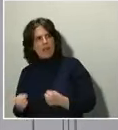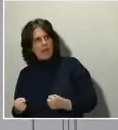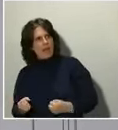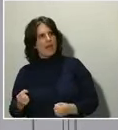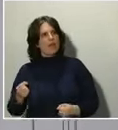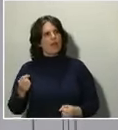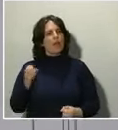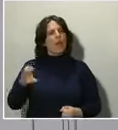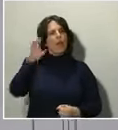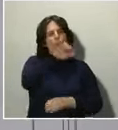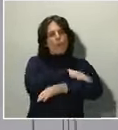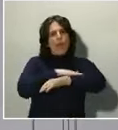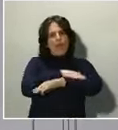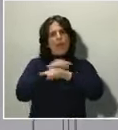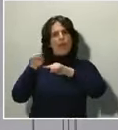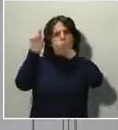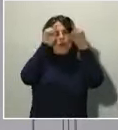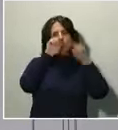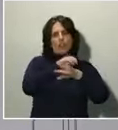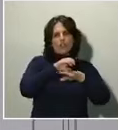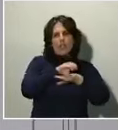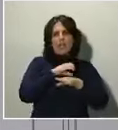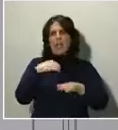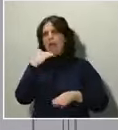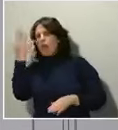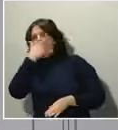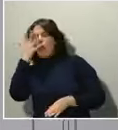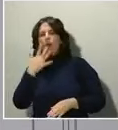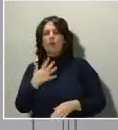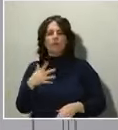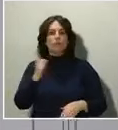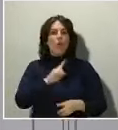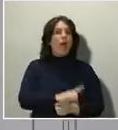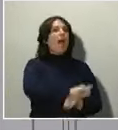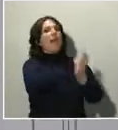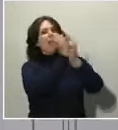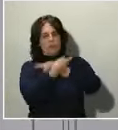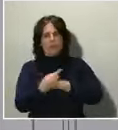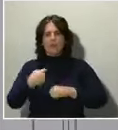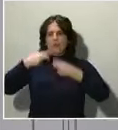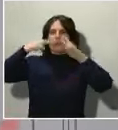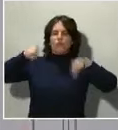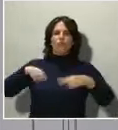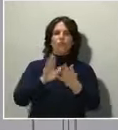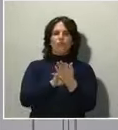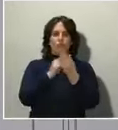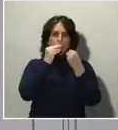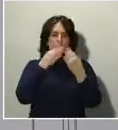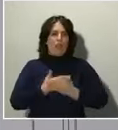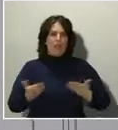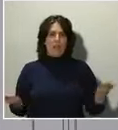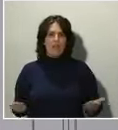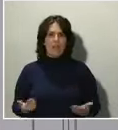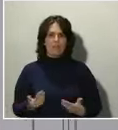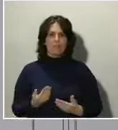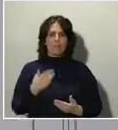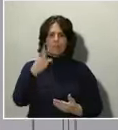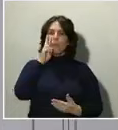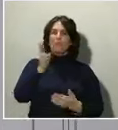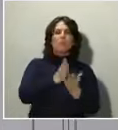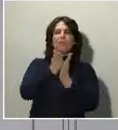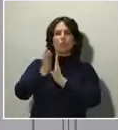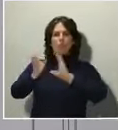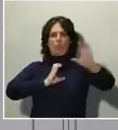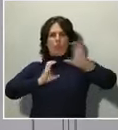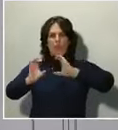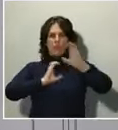de las consejerías de sanidad. Al contrario, lo reconocemos. Y pese a que se puedan ver en los medios de comunicación distintas